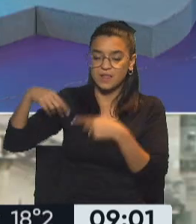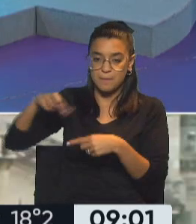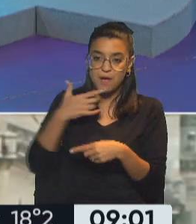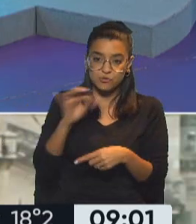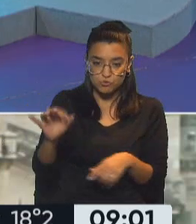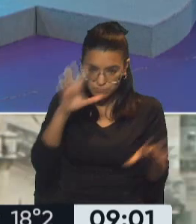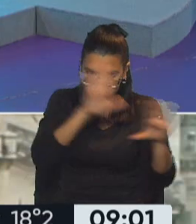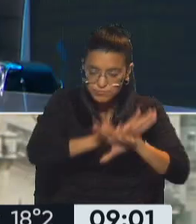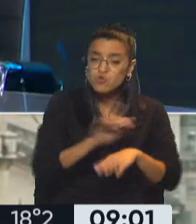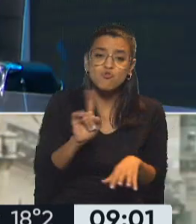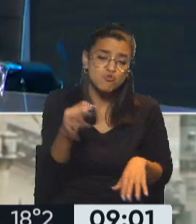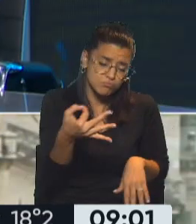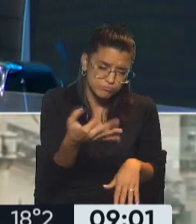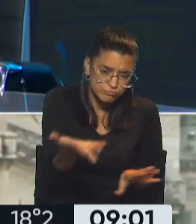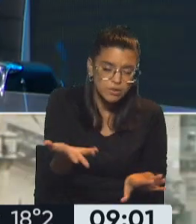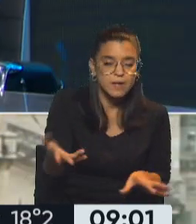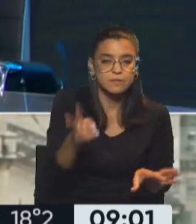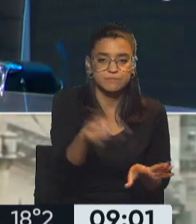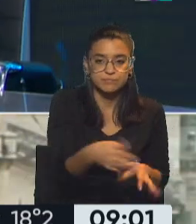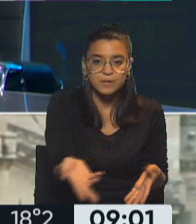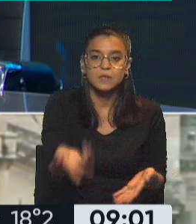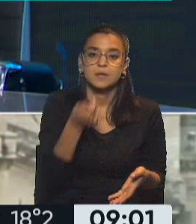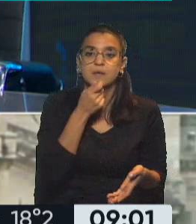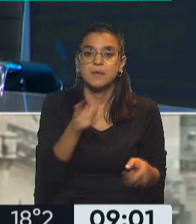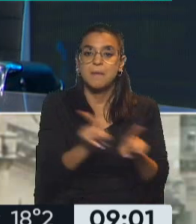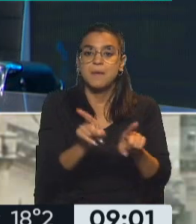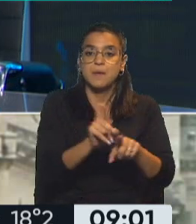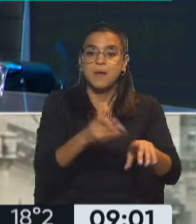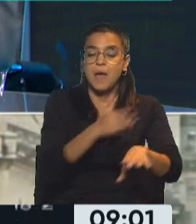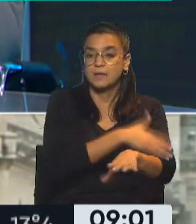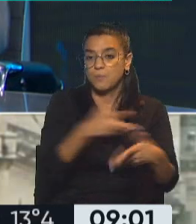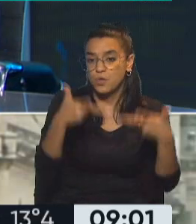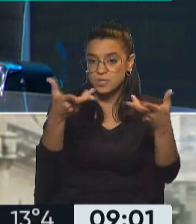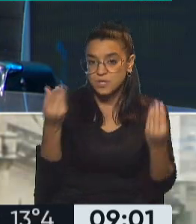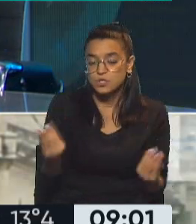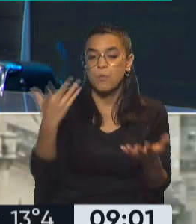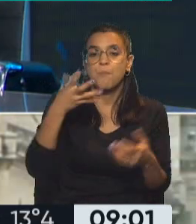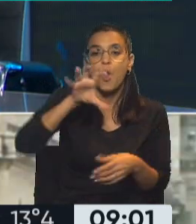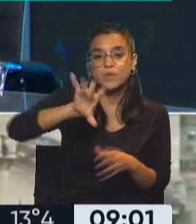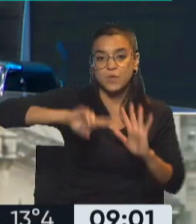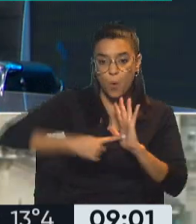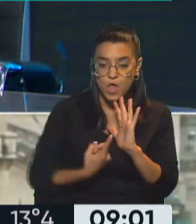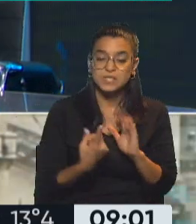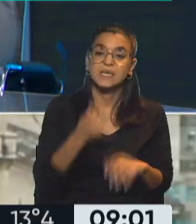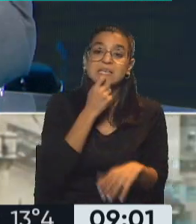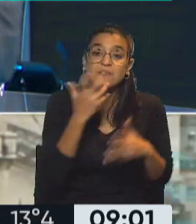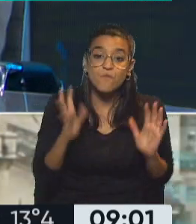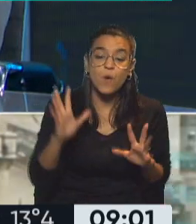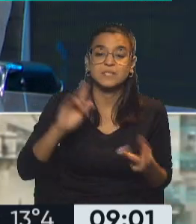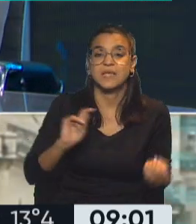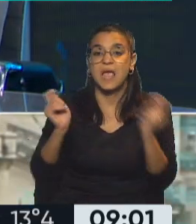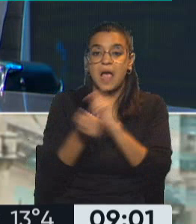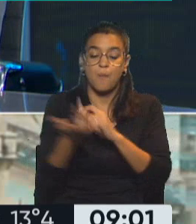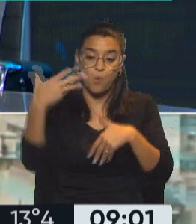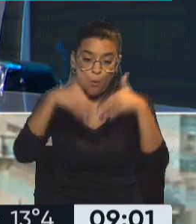No, no, no, sin duda, sin duda. Es decir, un caso distinto, que estábamos mencionando de provincia de Buenos Aires, si hubiera una reversión del